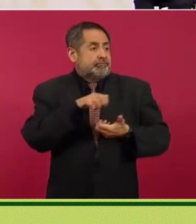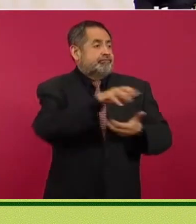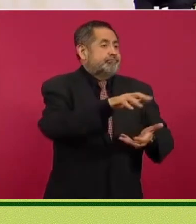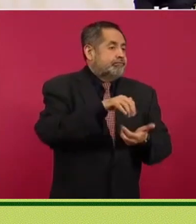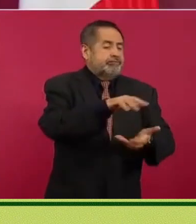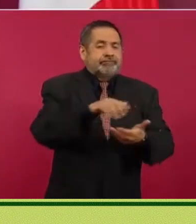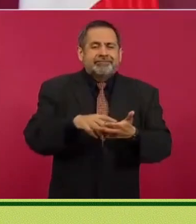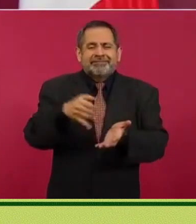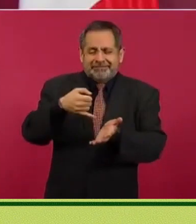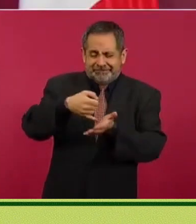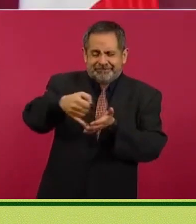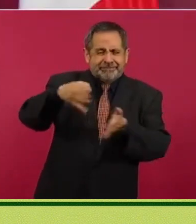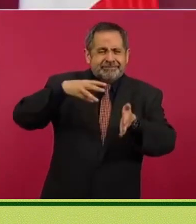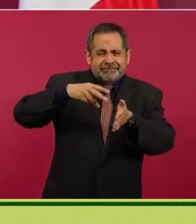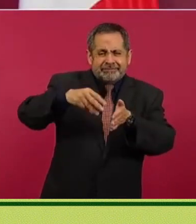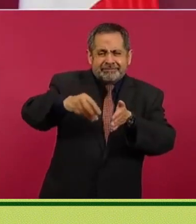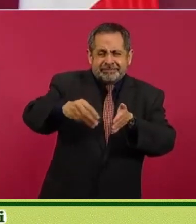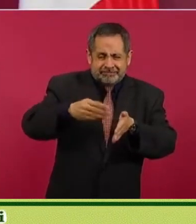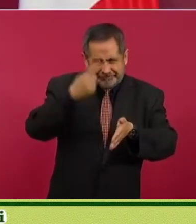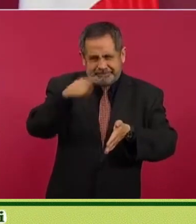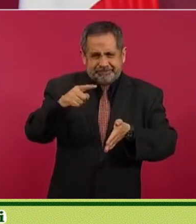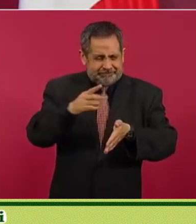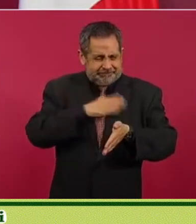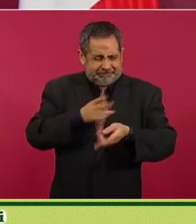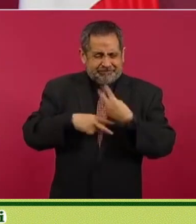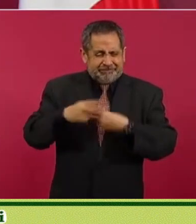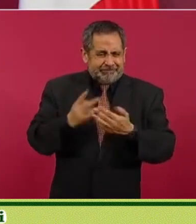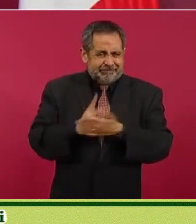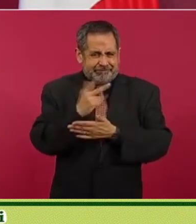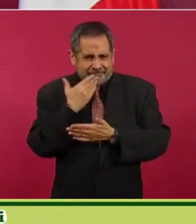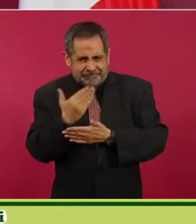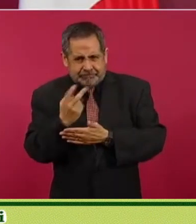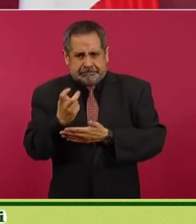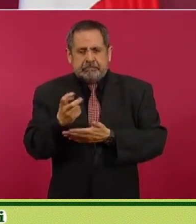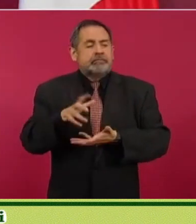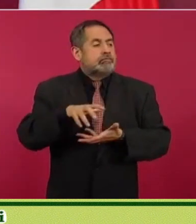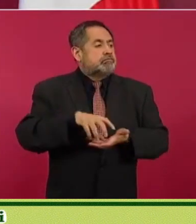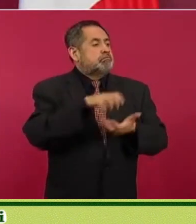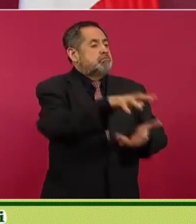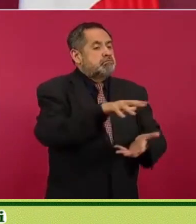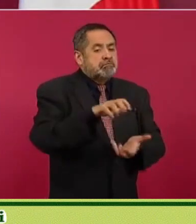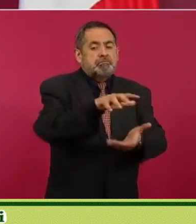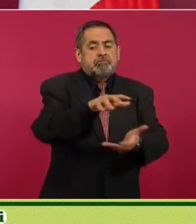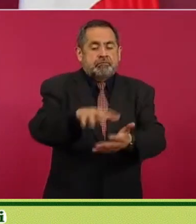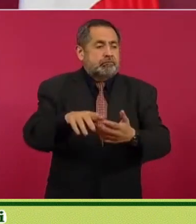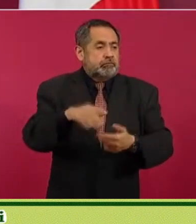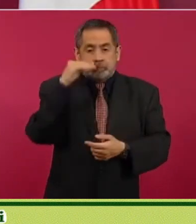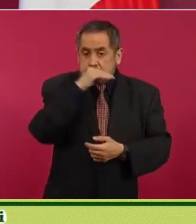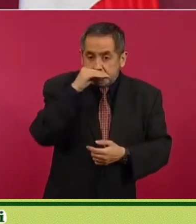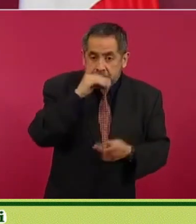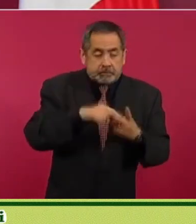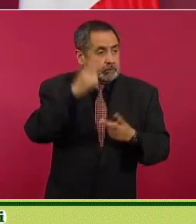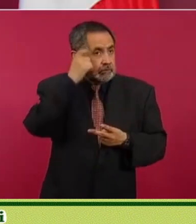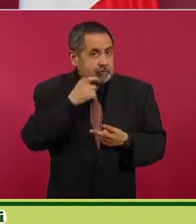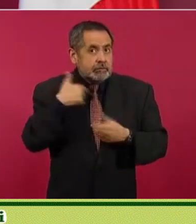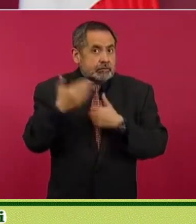a productores, a todos los productores de Guerrero de manera gratuita, pero también en Puebla, en